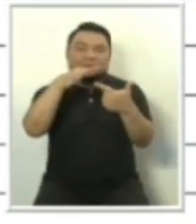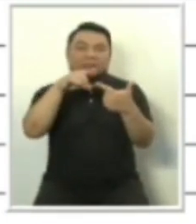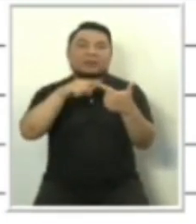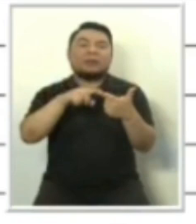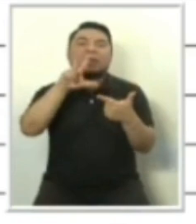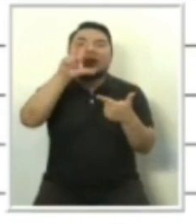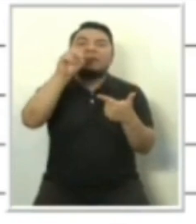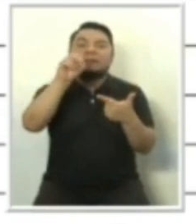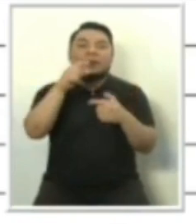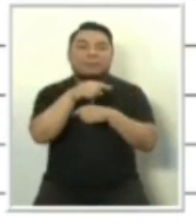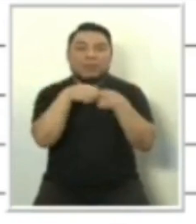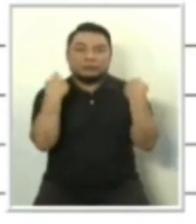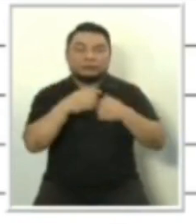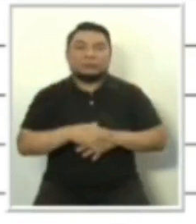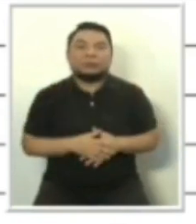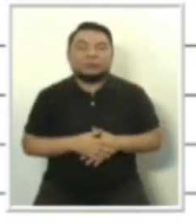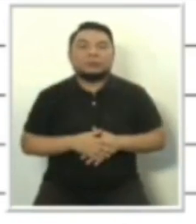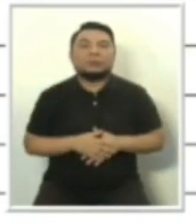marzo.